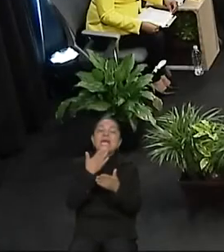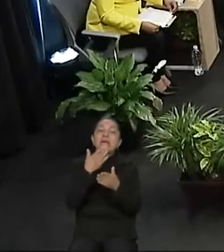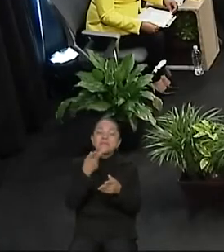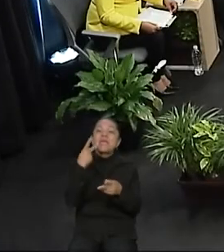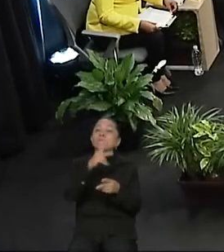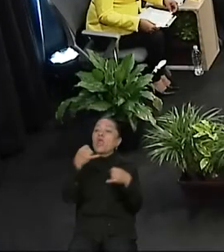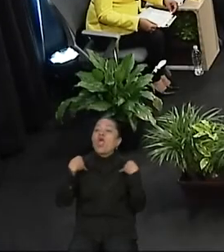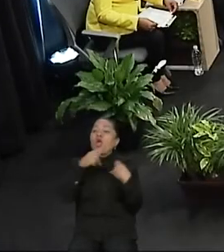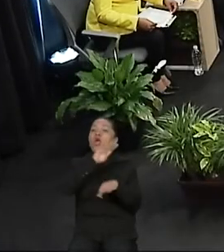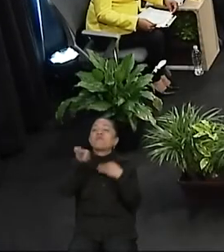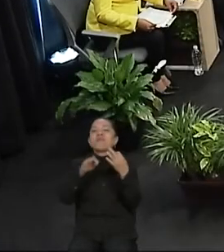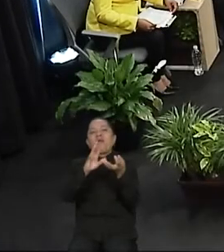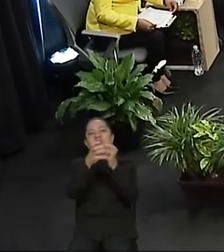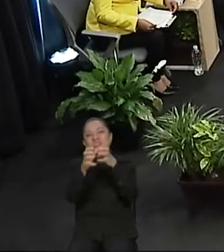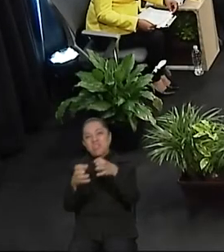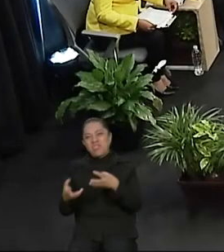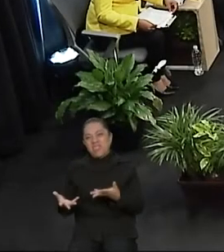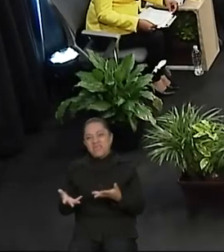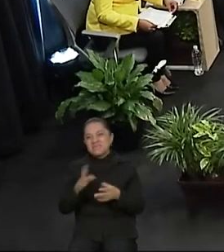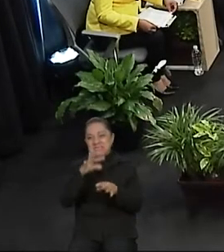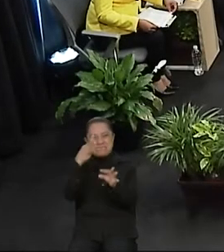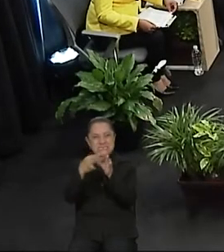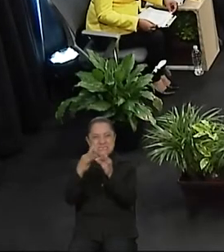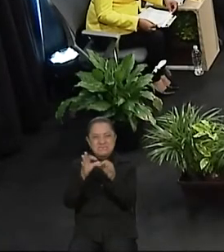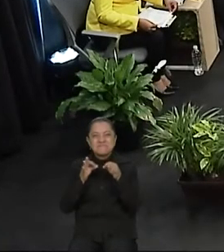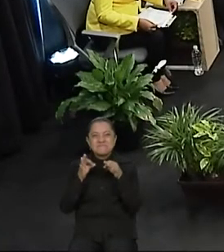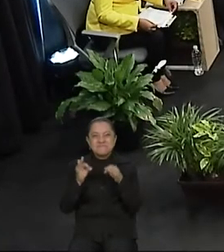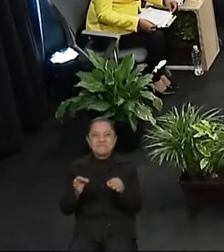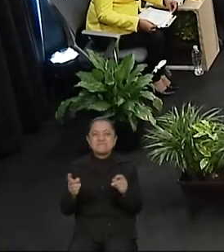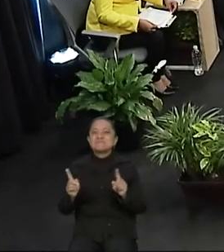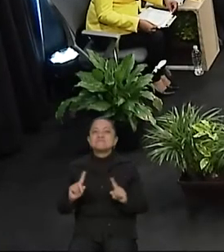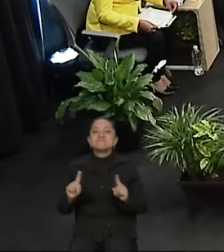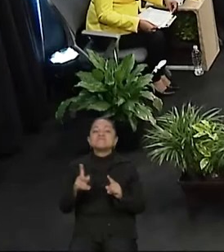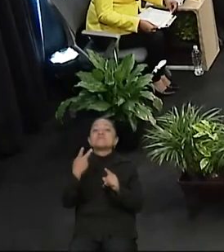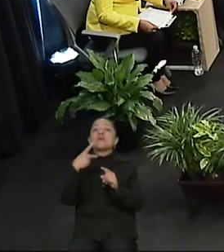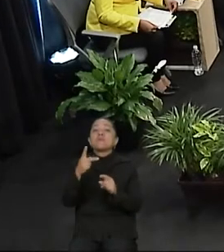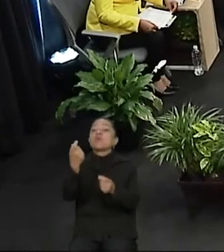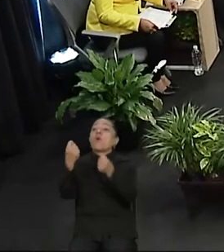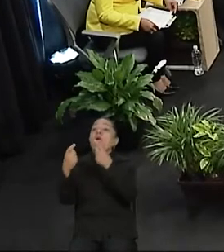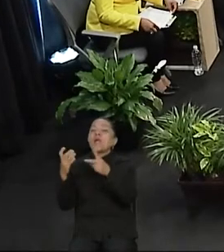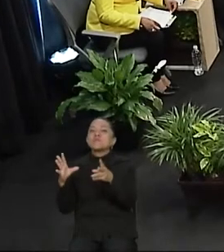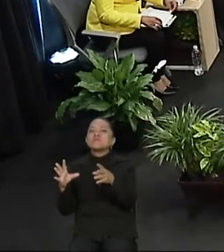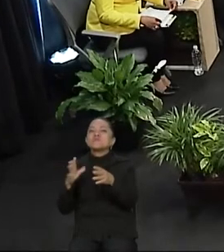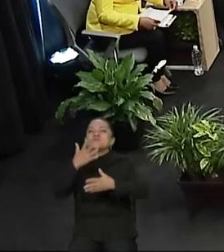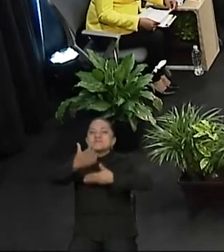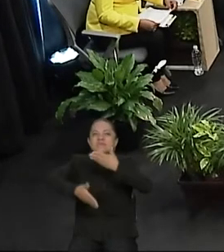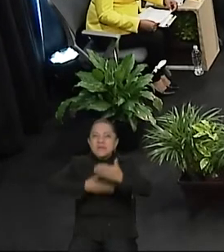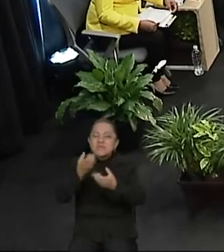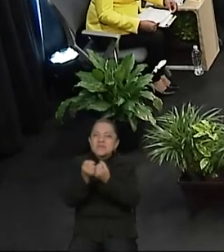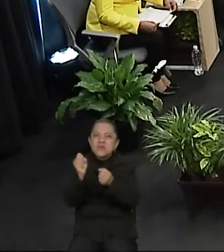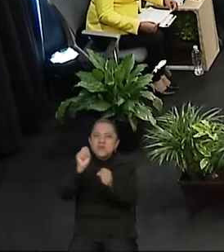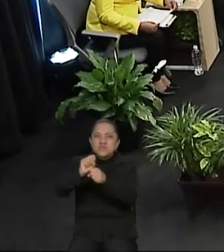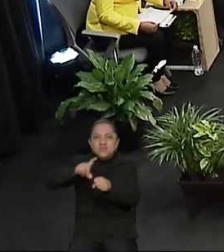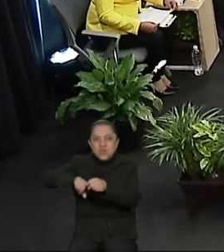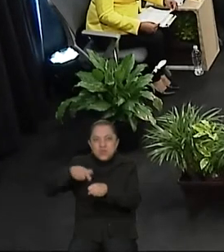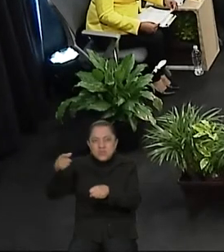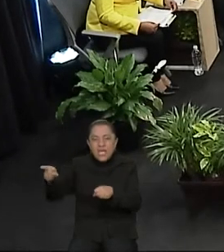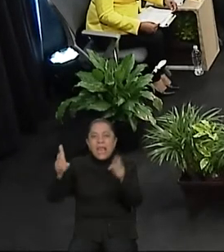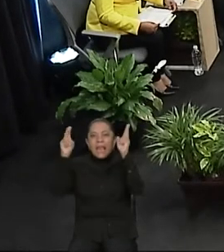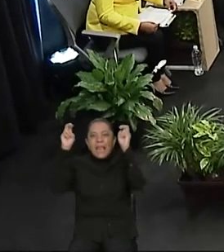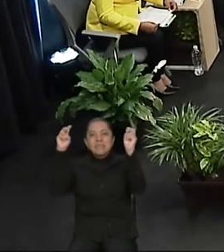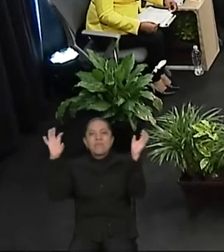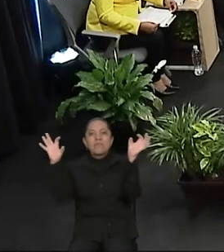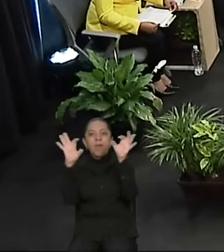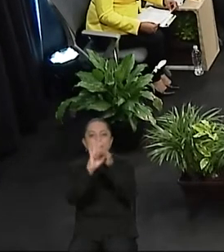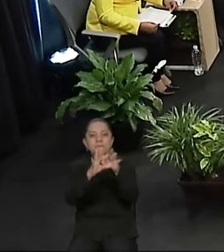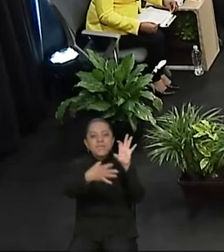realmente hacerse excesos de vinculación asociados a temas de servicio social o a temas de vinculación con trabajo